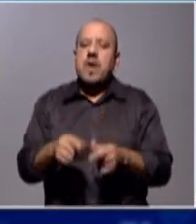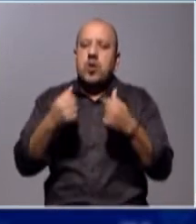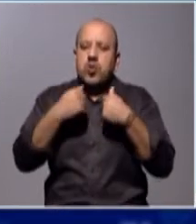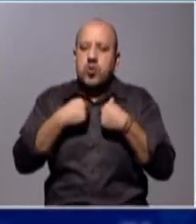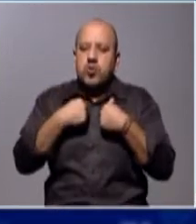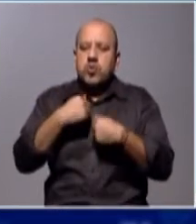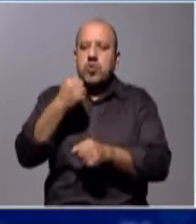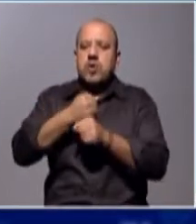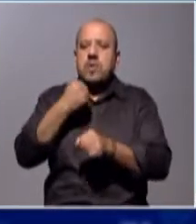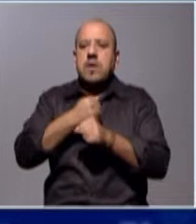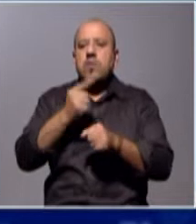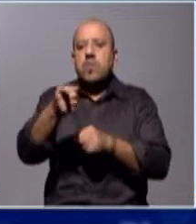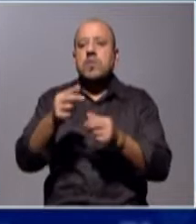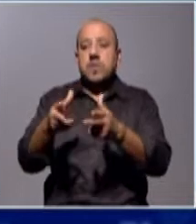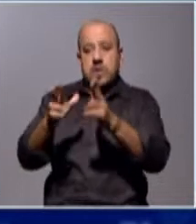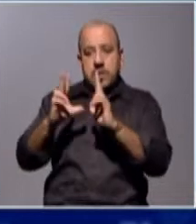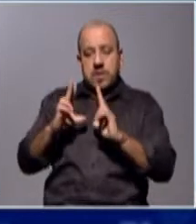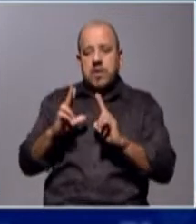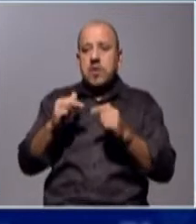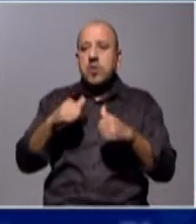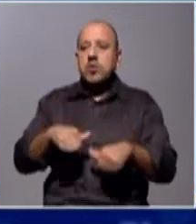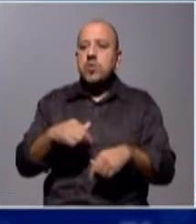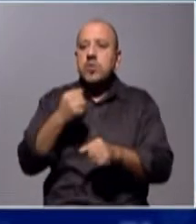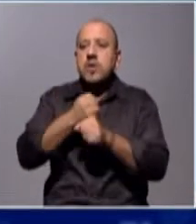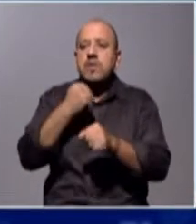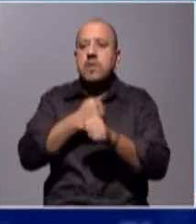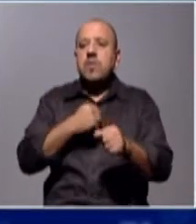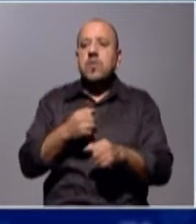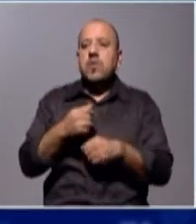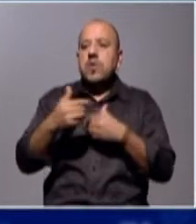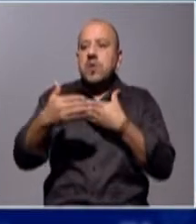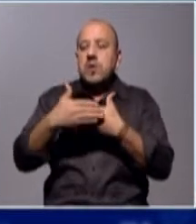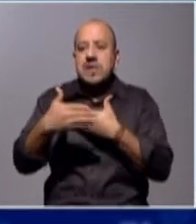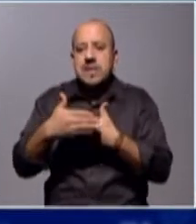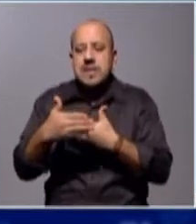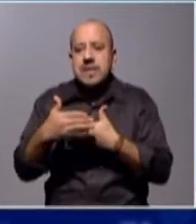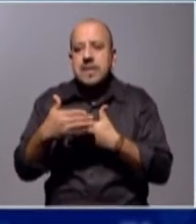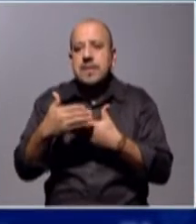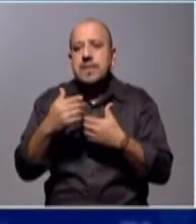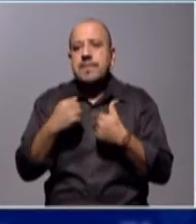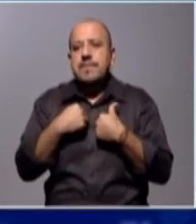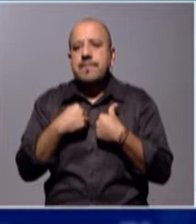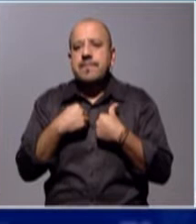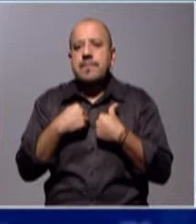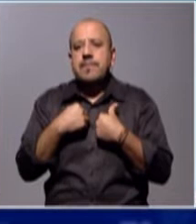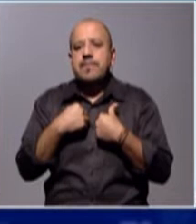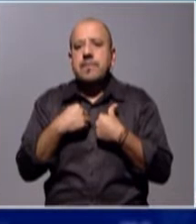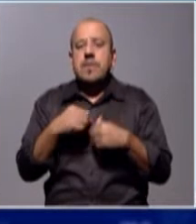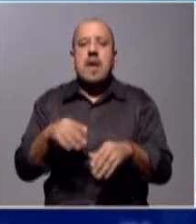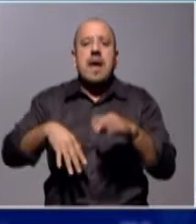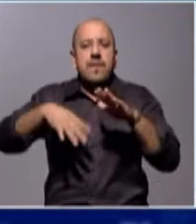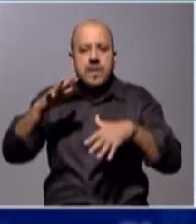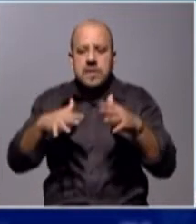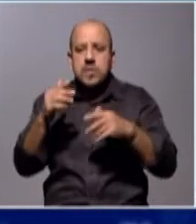trabajamos, como tú bien dijiste, muy cerca de nuestros límites, de nuestras capacidades, y cerca de colapsar, y muchas